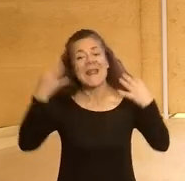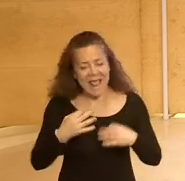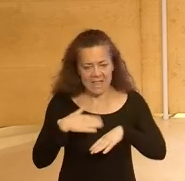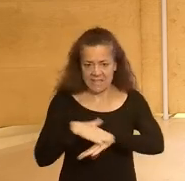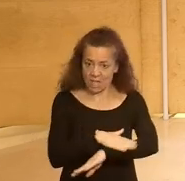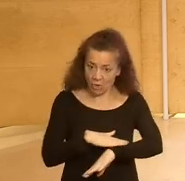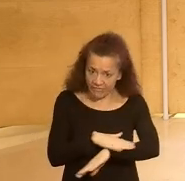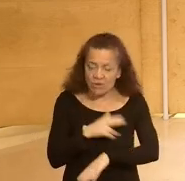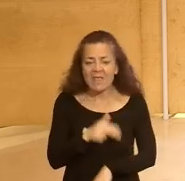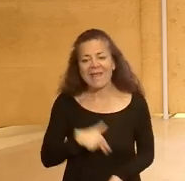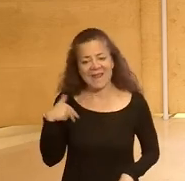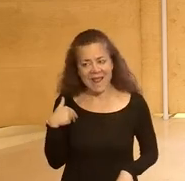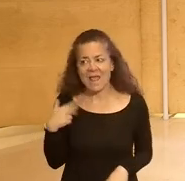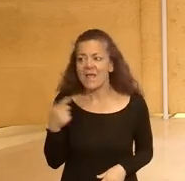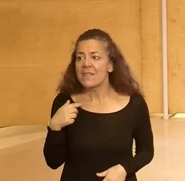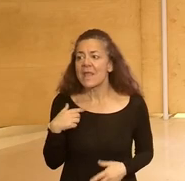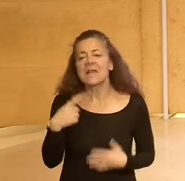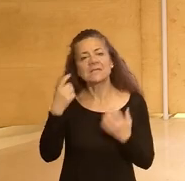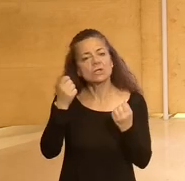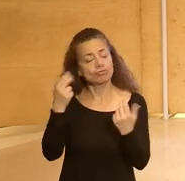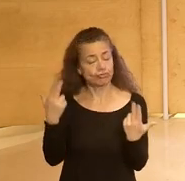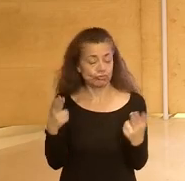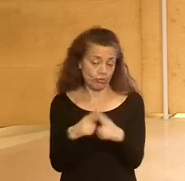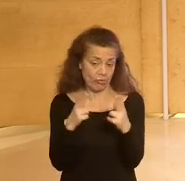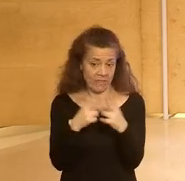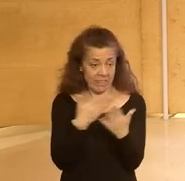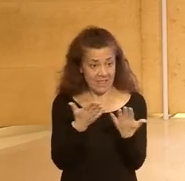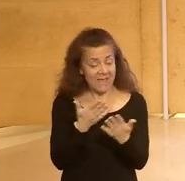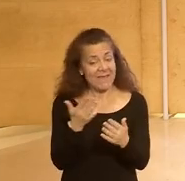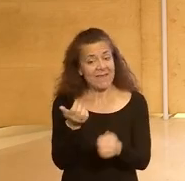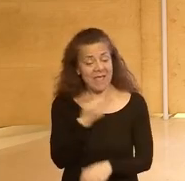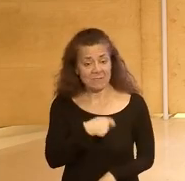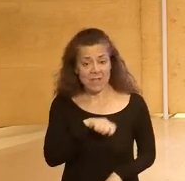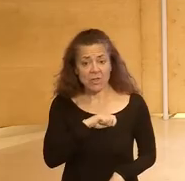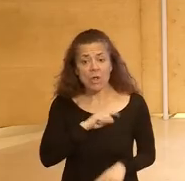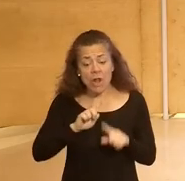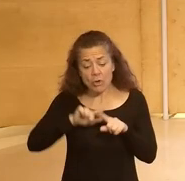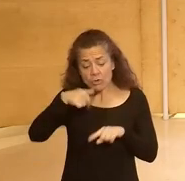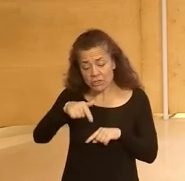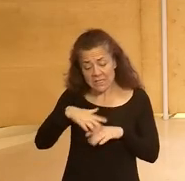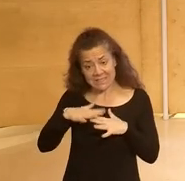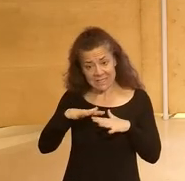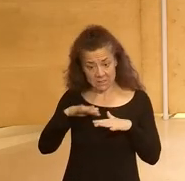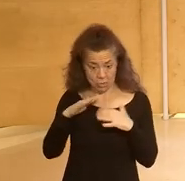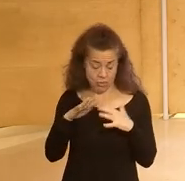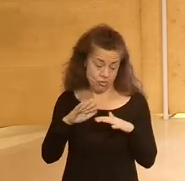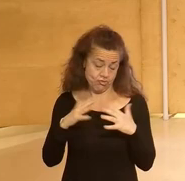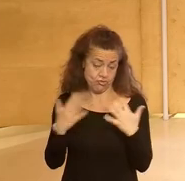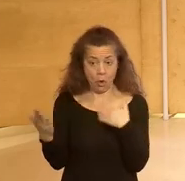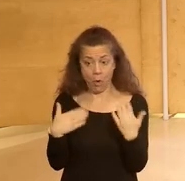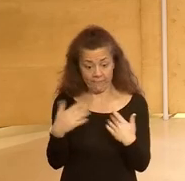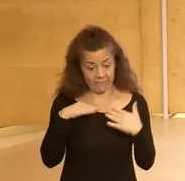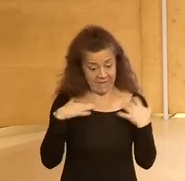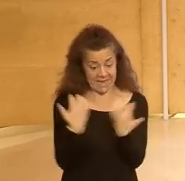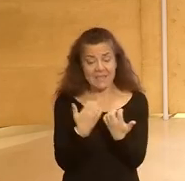gobierno y en general de las entidades de la sociedad española con las conclusiones que salgan de esta conferencia y que